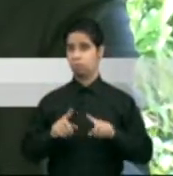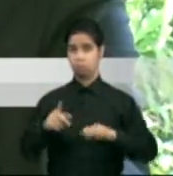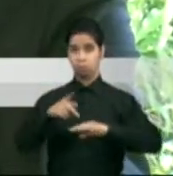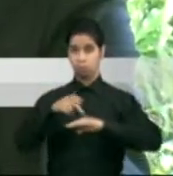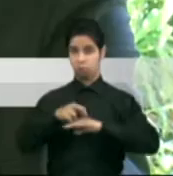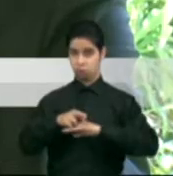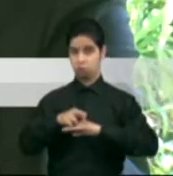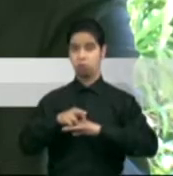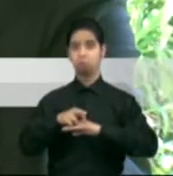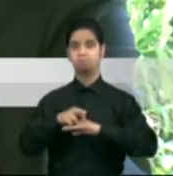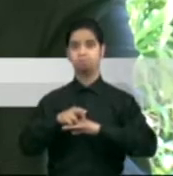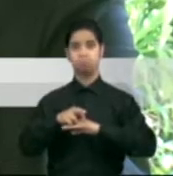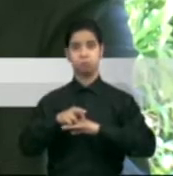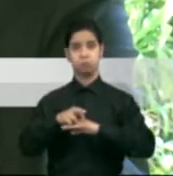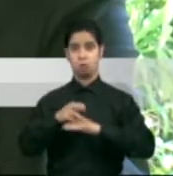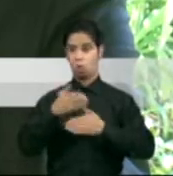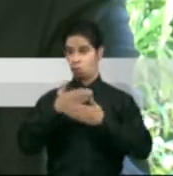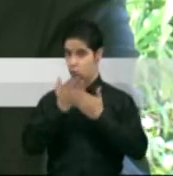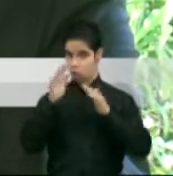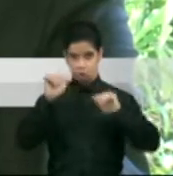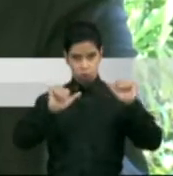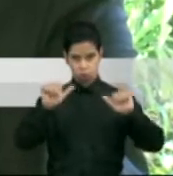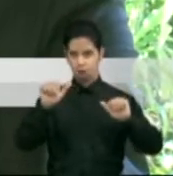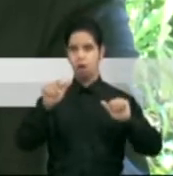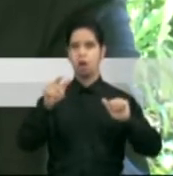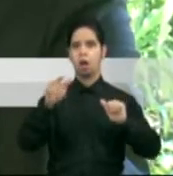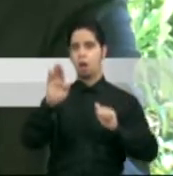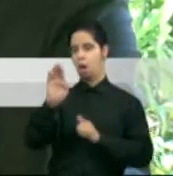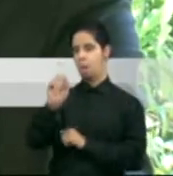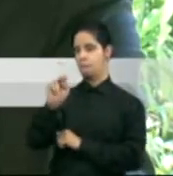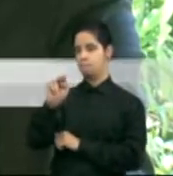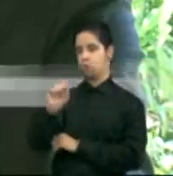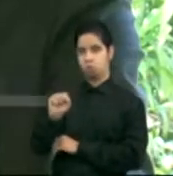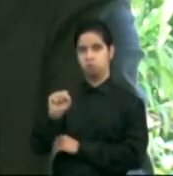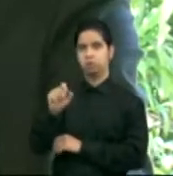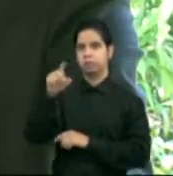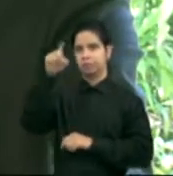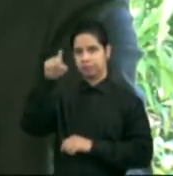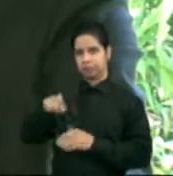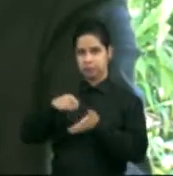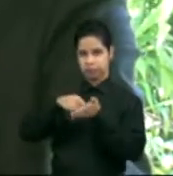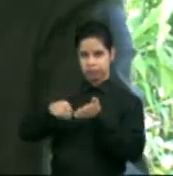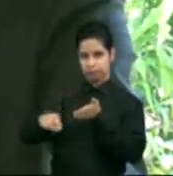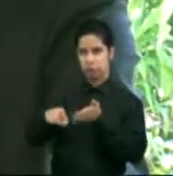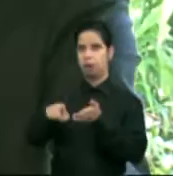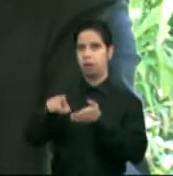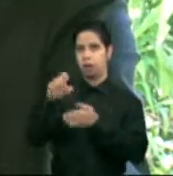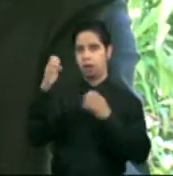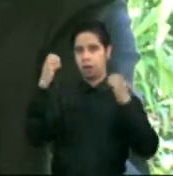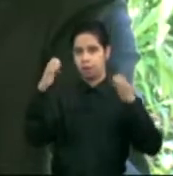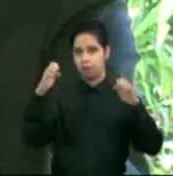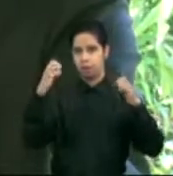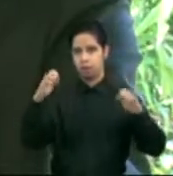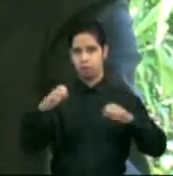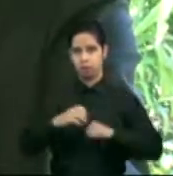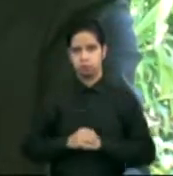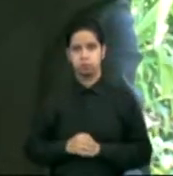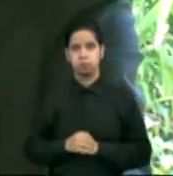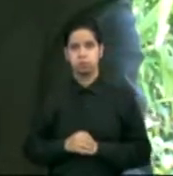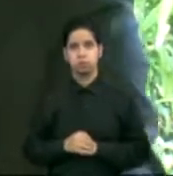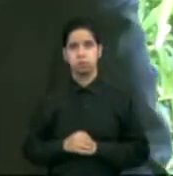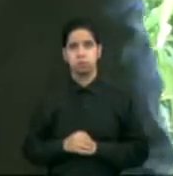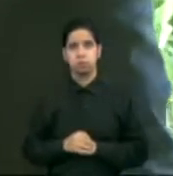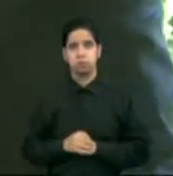va, sin duda alguna, de los bonos que van a estar pagándose el primero de enero, déjamelo decir sin duda alguna, es